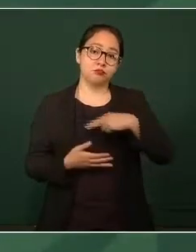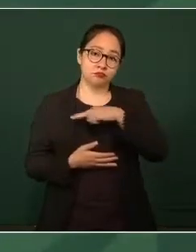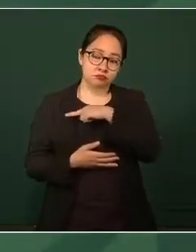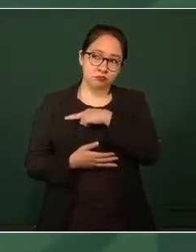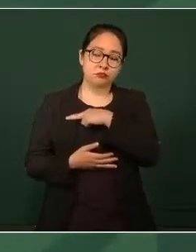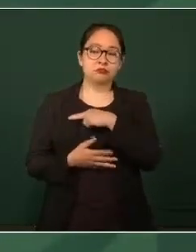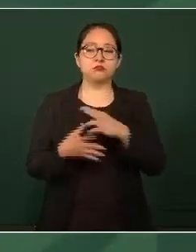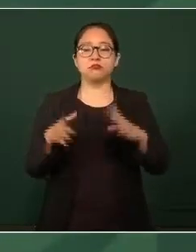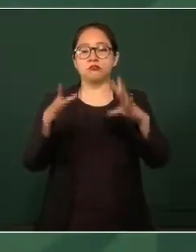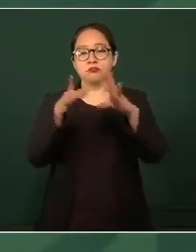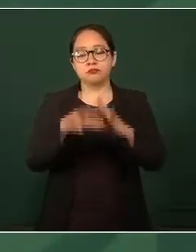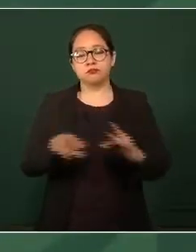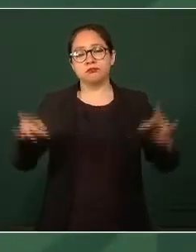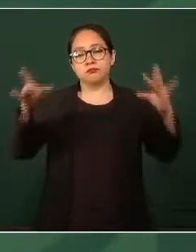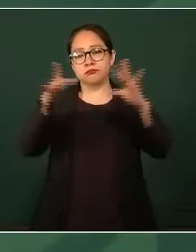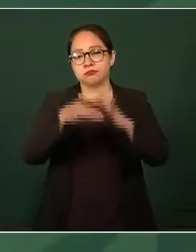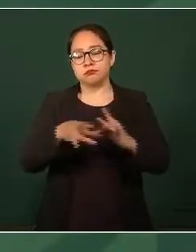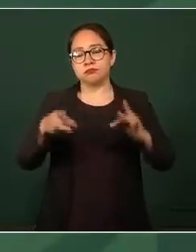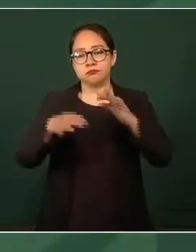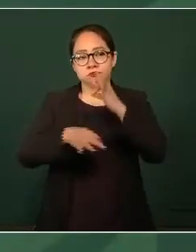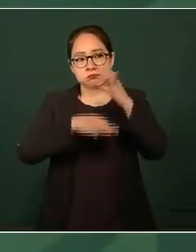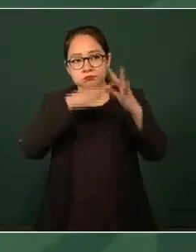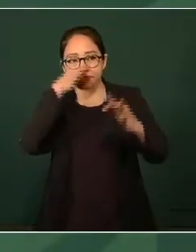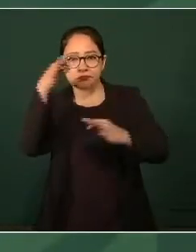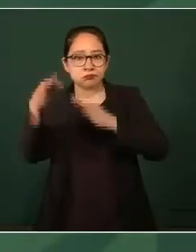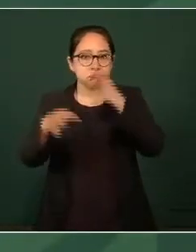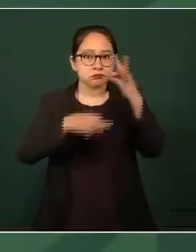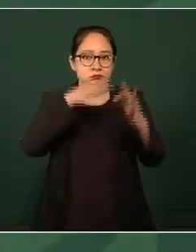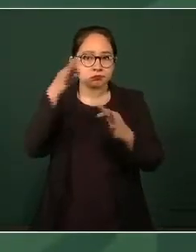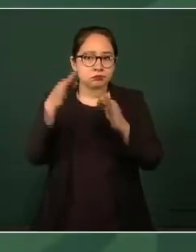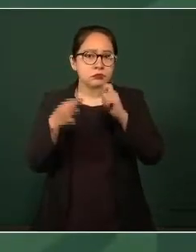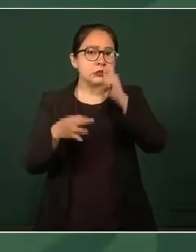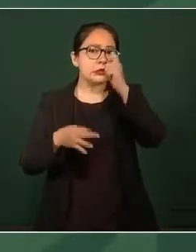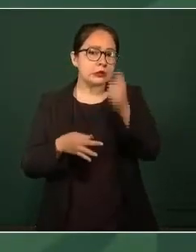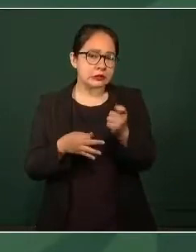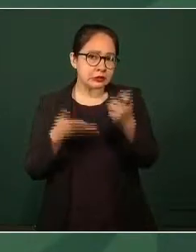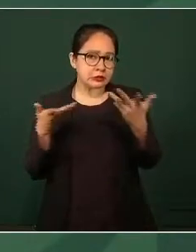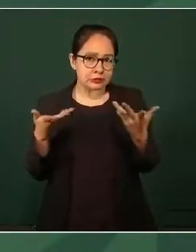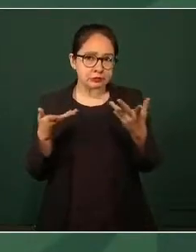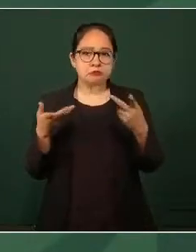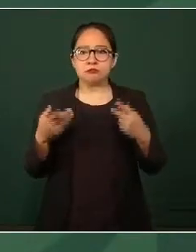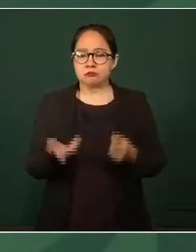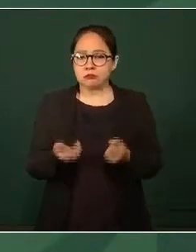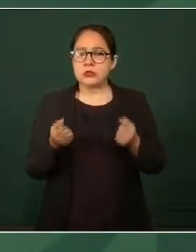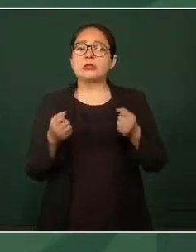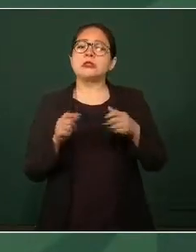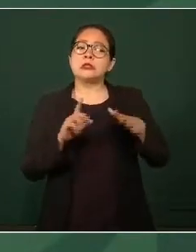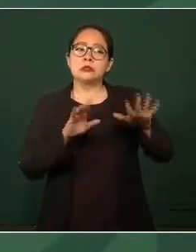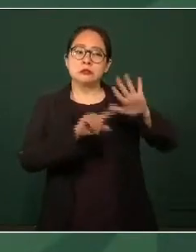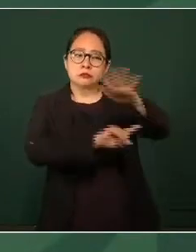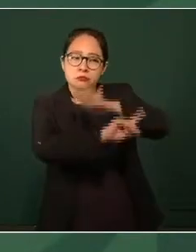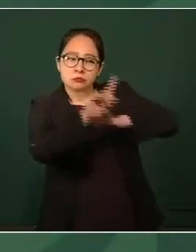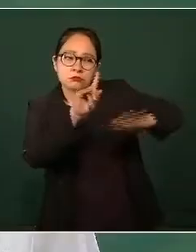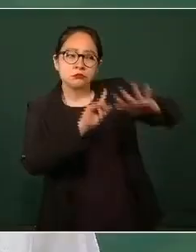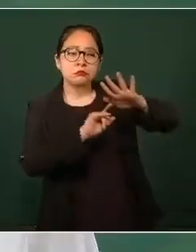la situación de la seguridad pública en Veracruz.